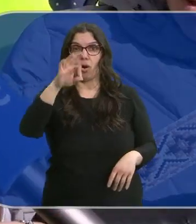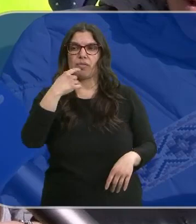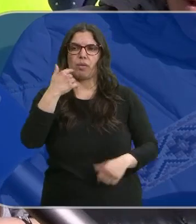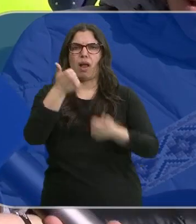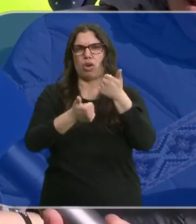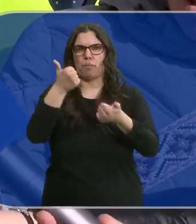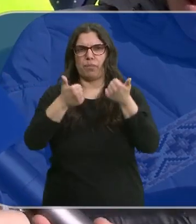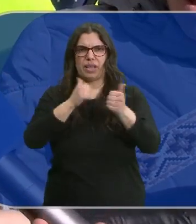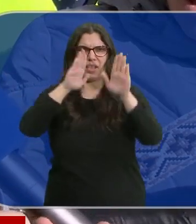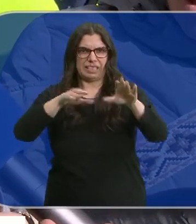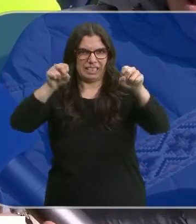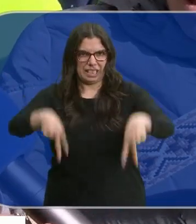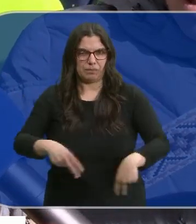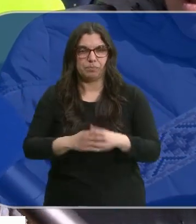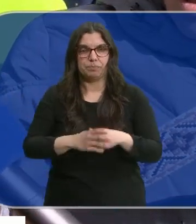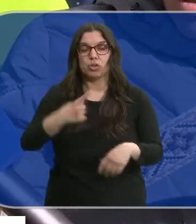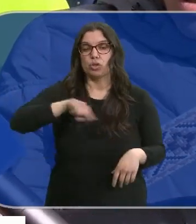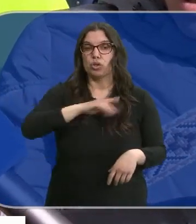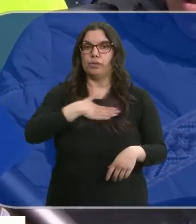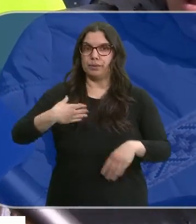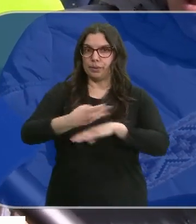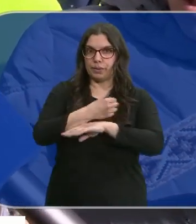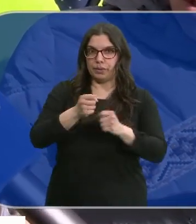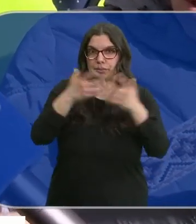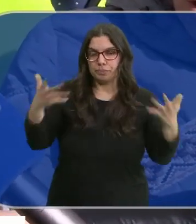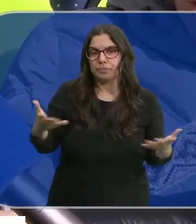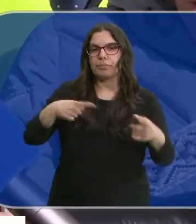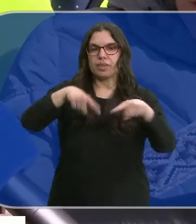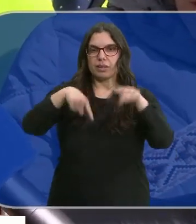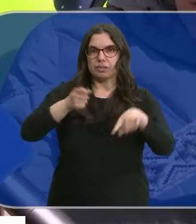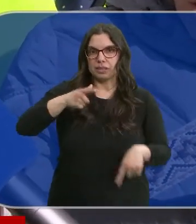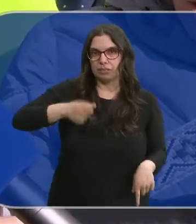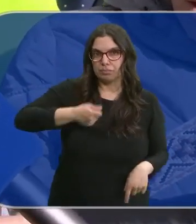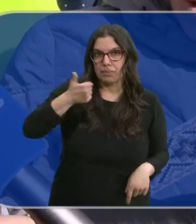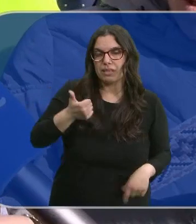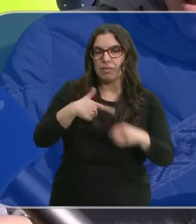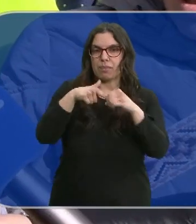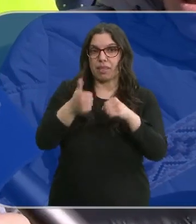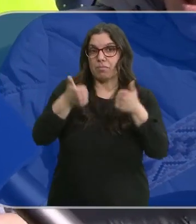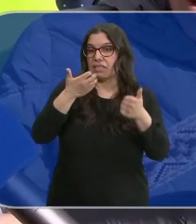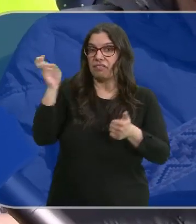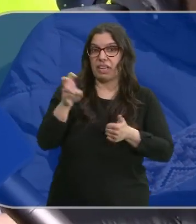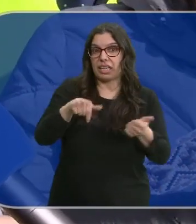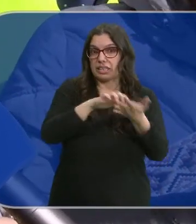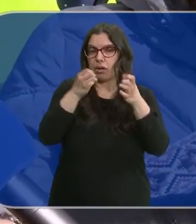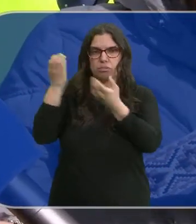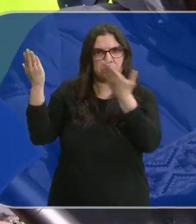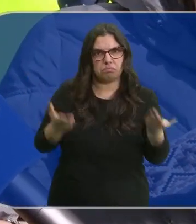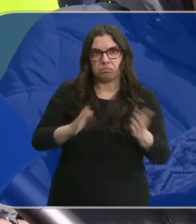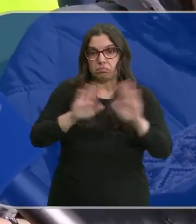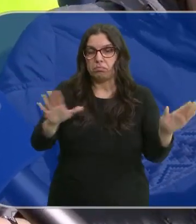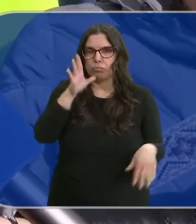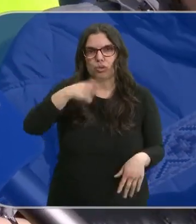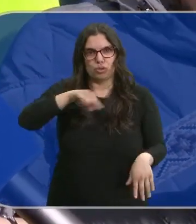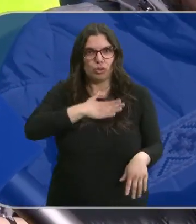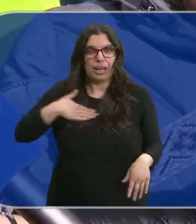Lo que siempre hemos defendido es que queremos más trenes, más frecuencias y más plazas. Así que todo aquello que venga a Castilla y León será bien recibido